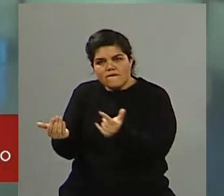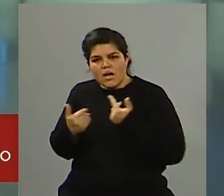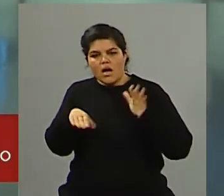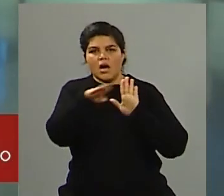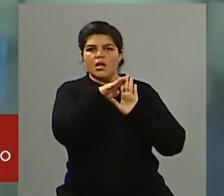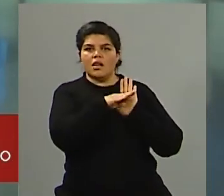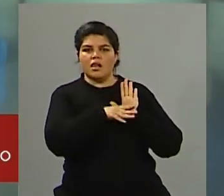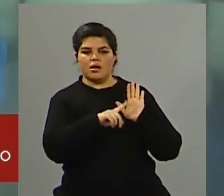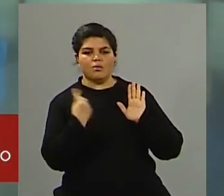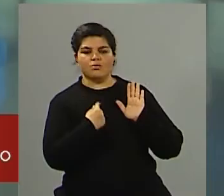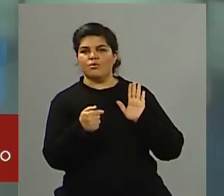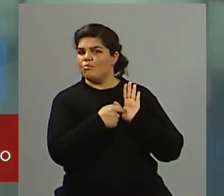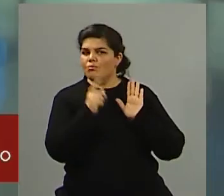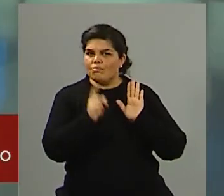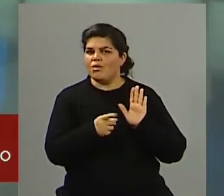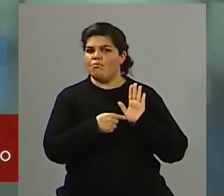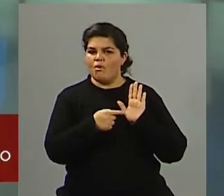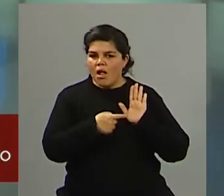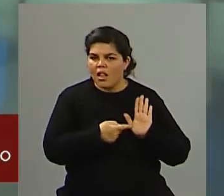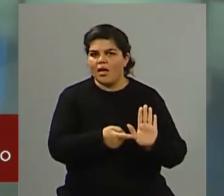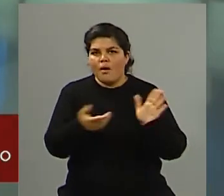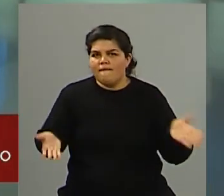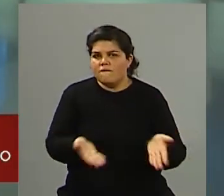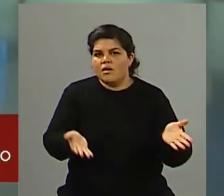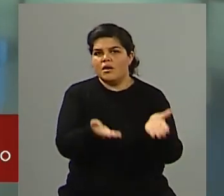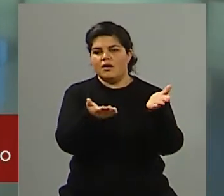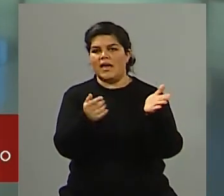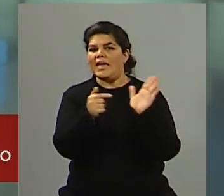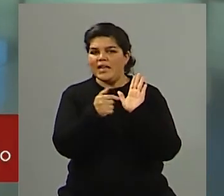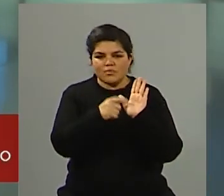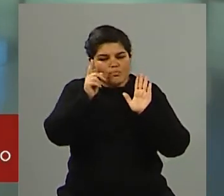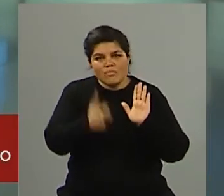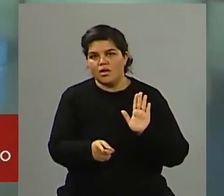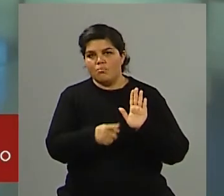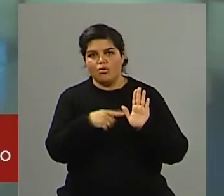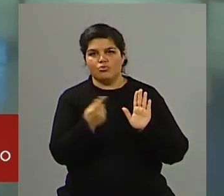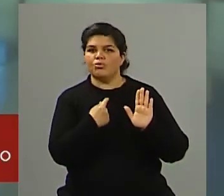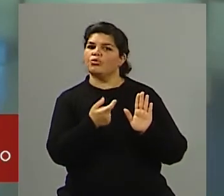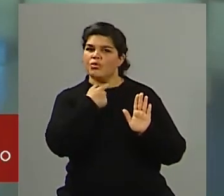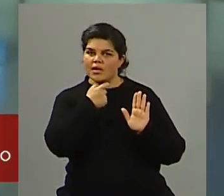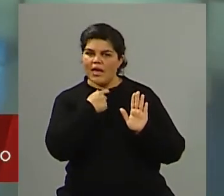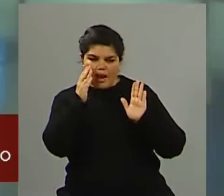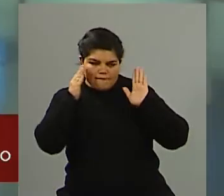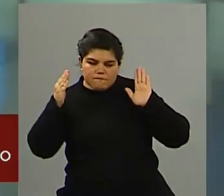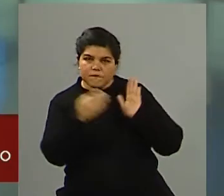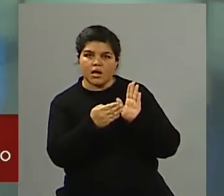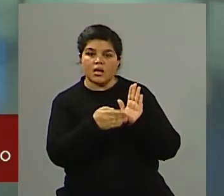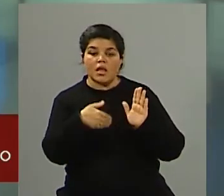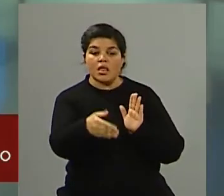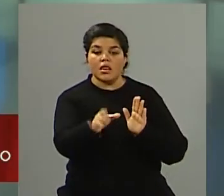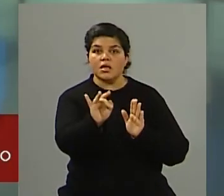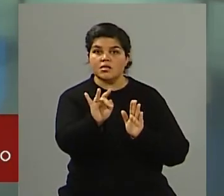urgentes, son las que nosotros también tenemos ganas de priorizar al momento de iniciar nuestra gestión a partir de diciembre.